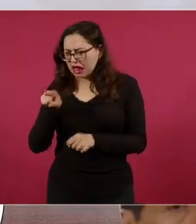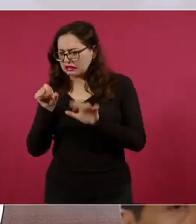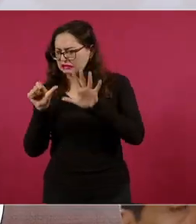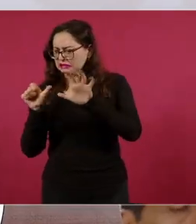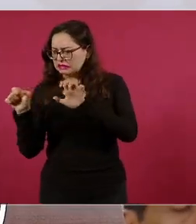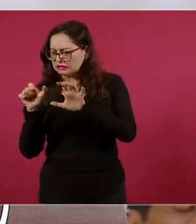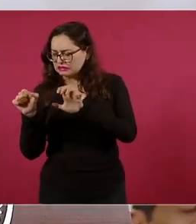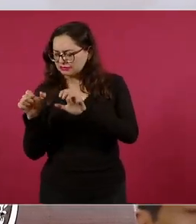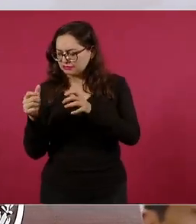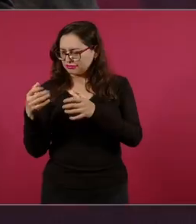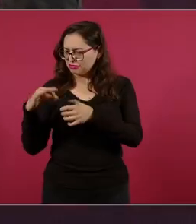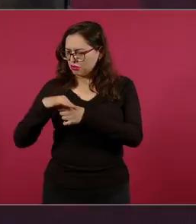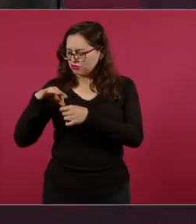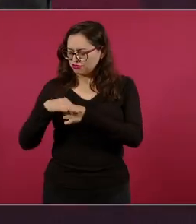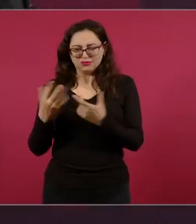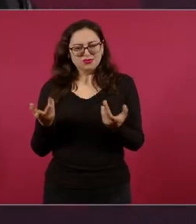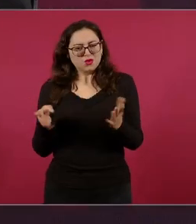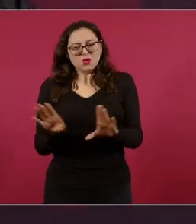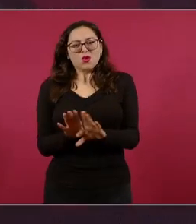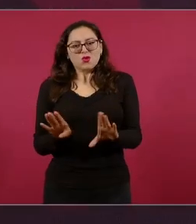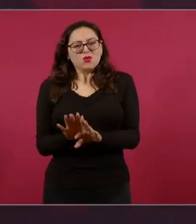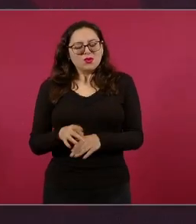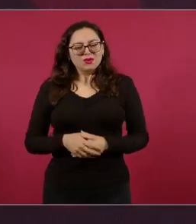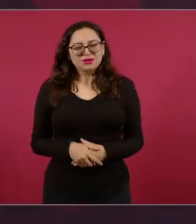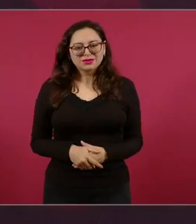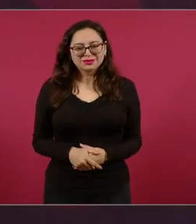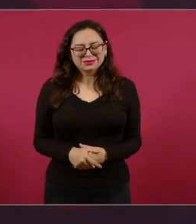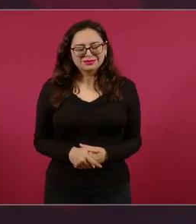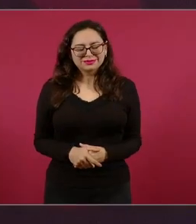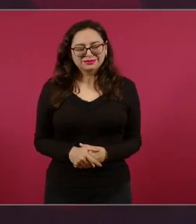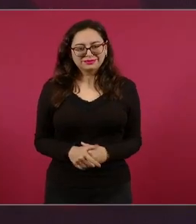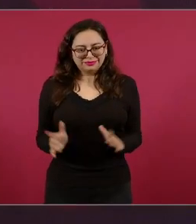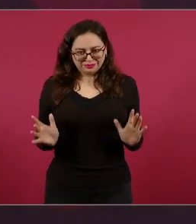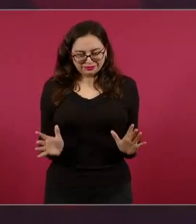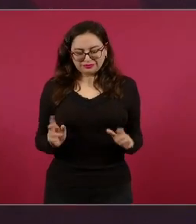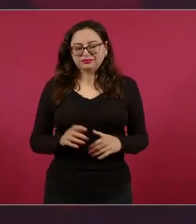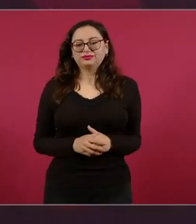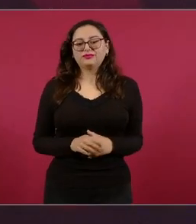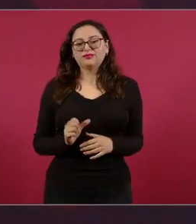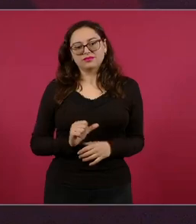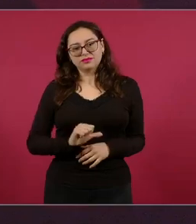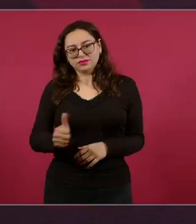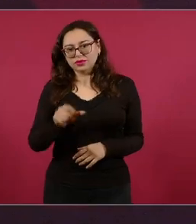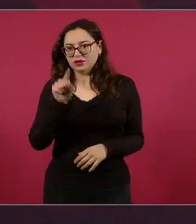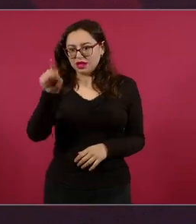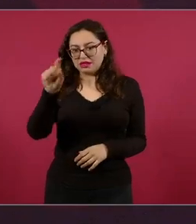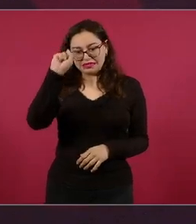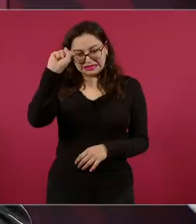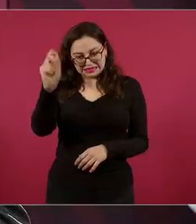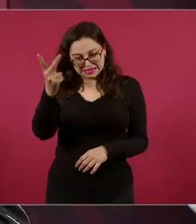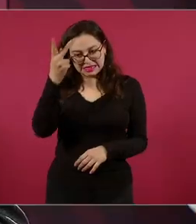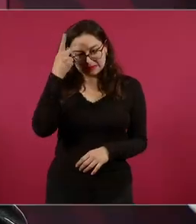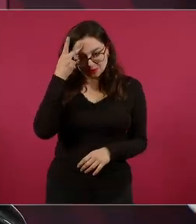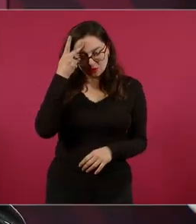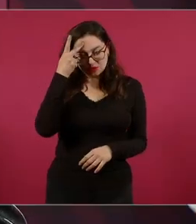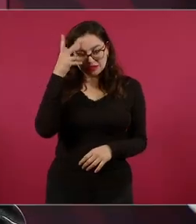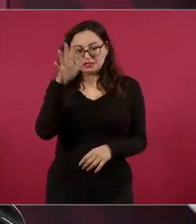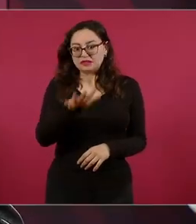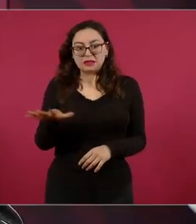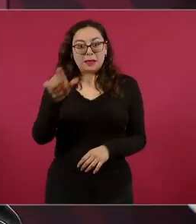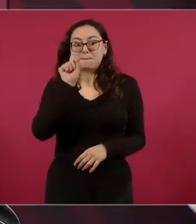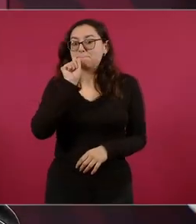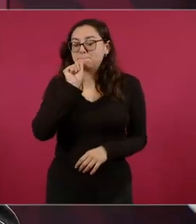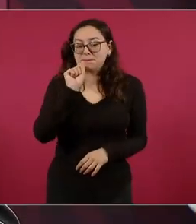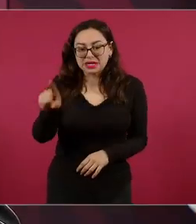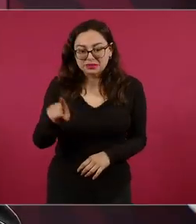en otra casilla igual en San Luis Potosí, en la Huasteca, lo mismo.